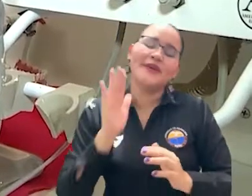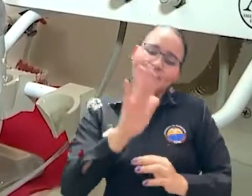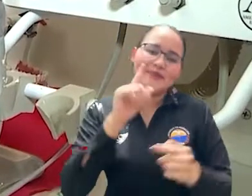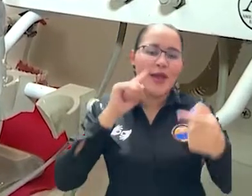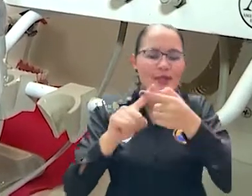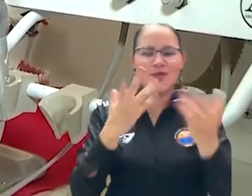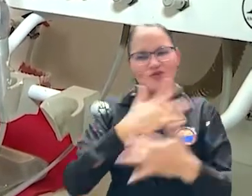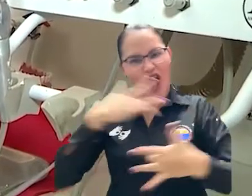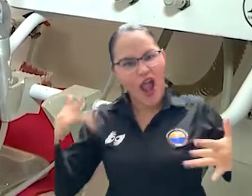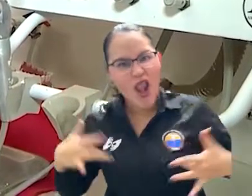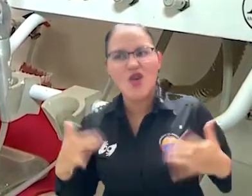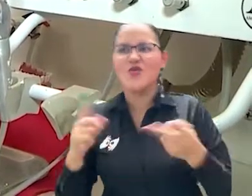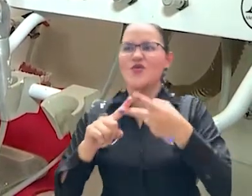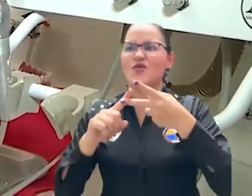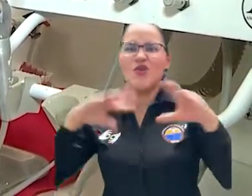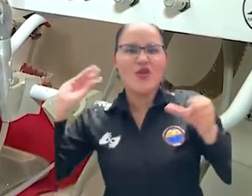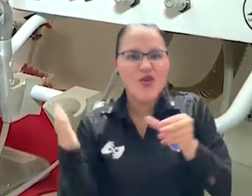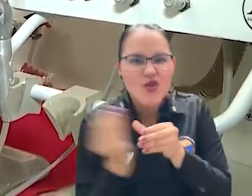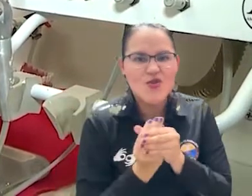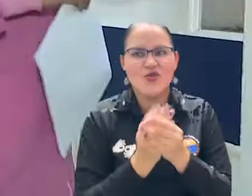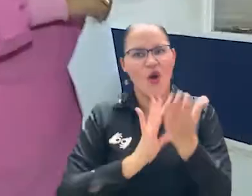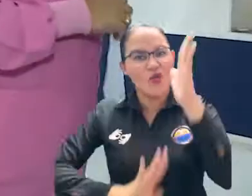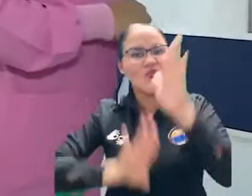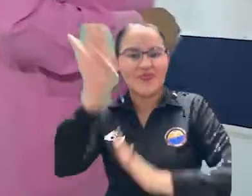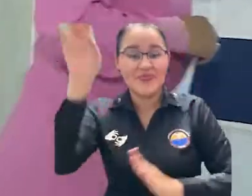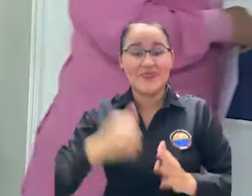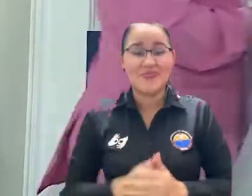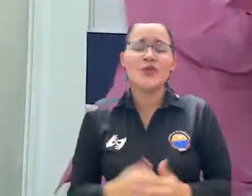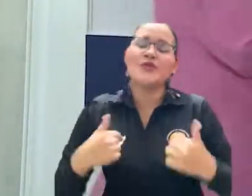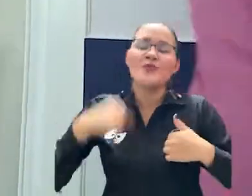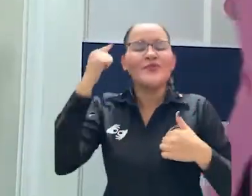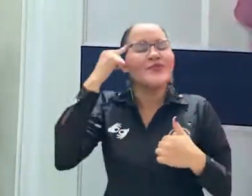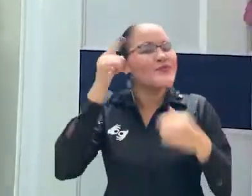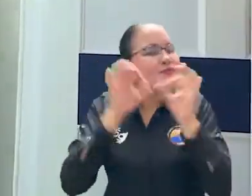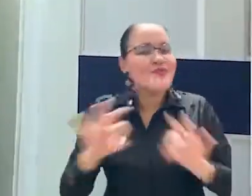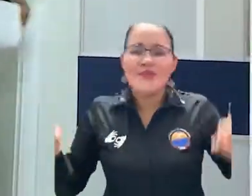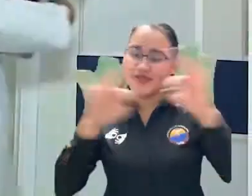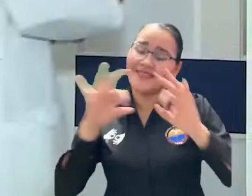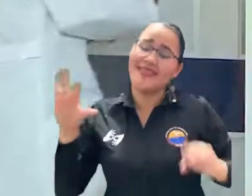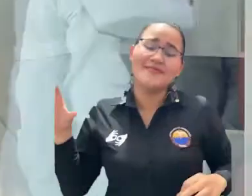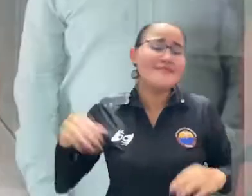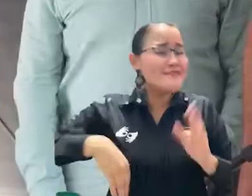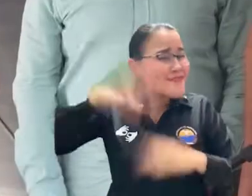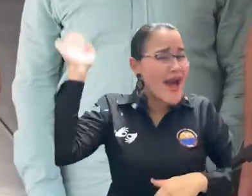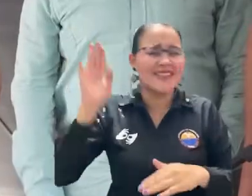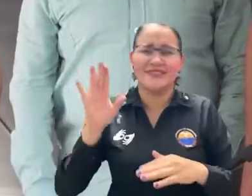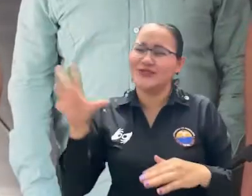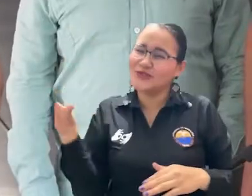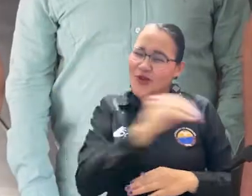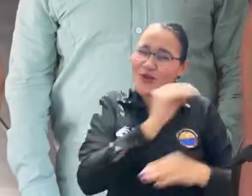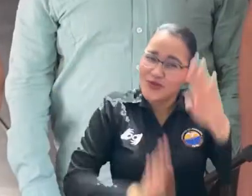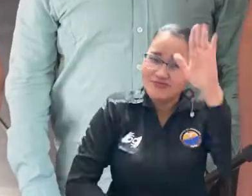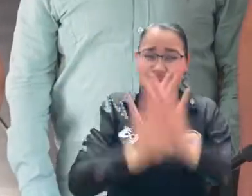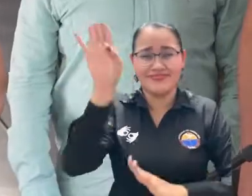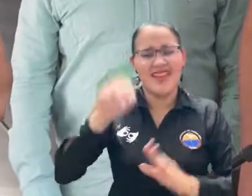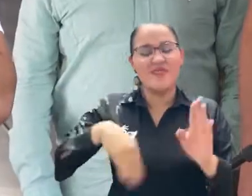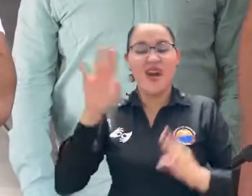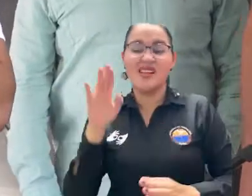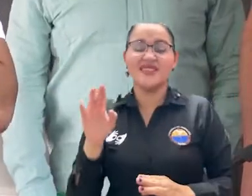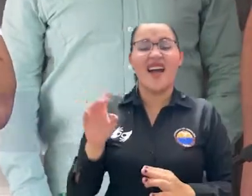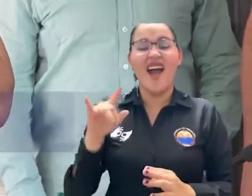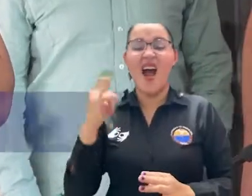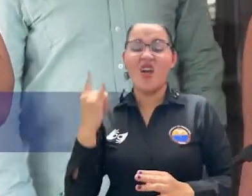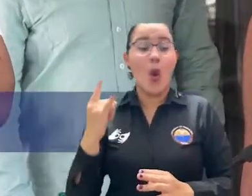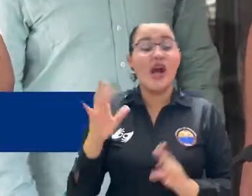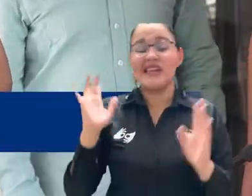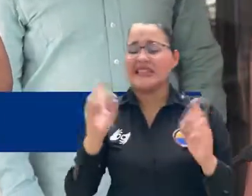inclusión, la innovación, eso tiene que vincularnos a todos. Pero yo creo que aquí la forma de salir adelante es sembrar esperanza y plantear que hay que ir